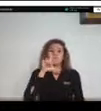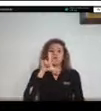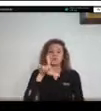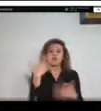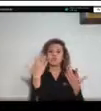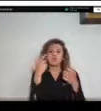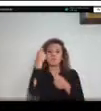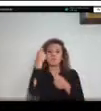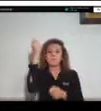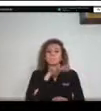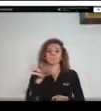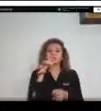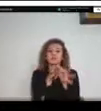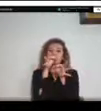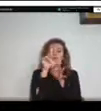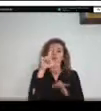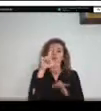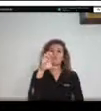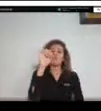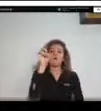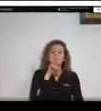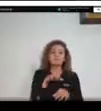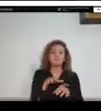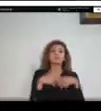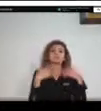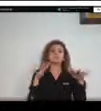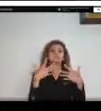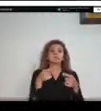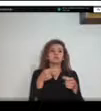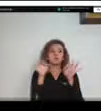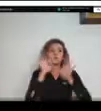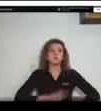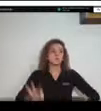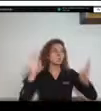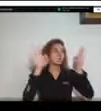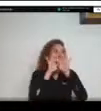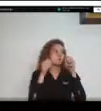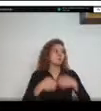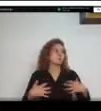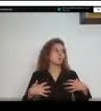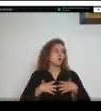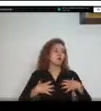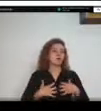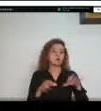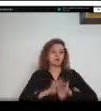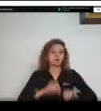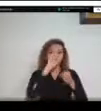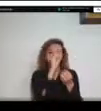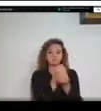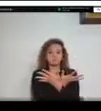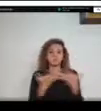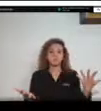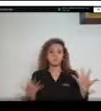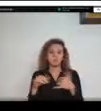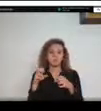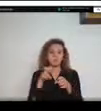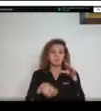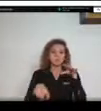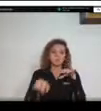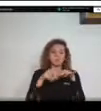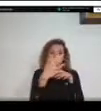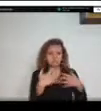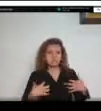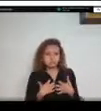importancia para la biodiversidad ya que es un nicho ecológico que le provee por ejemplo a los citácidos